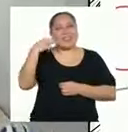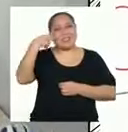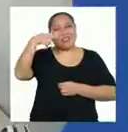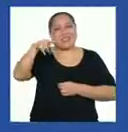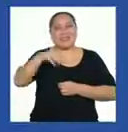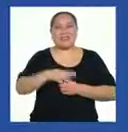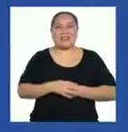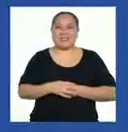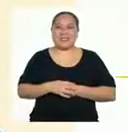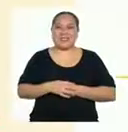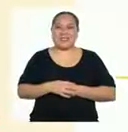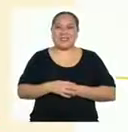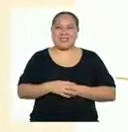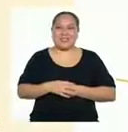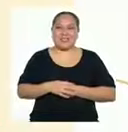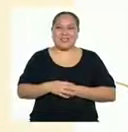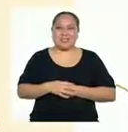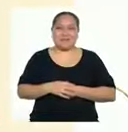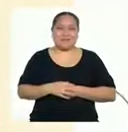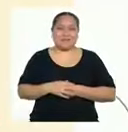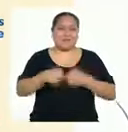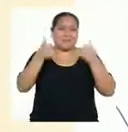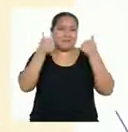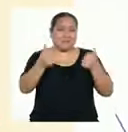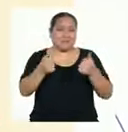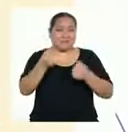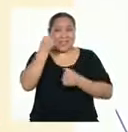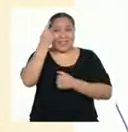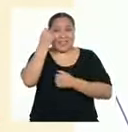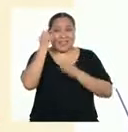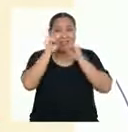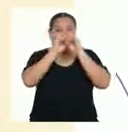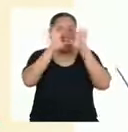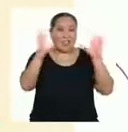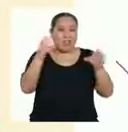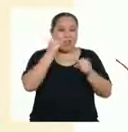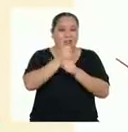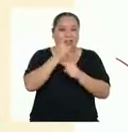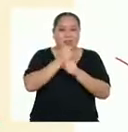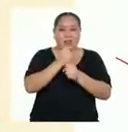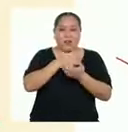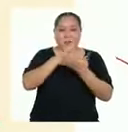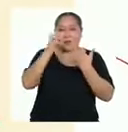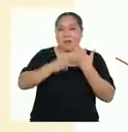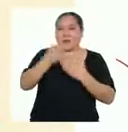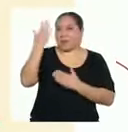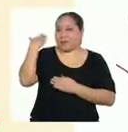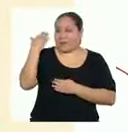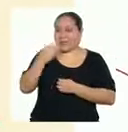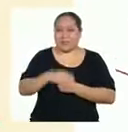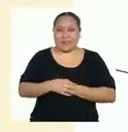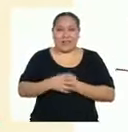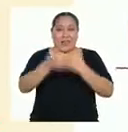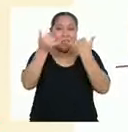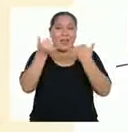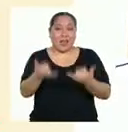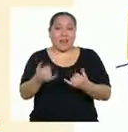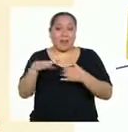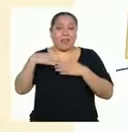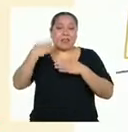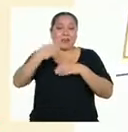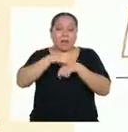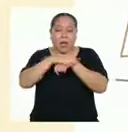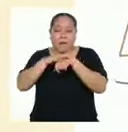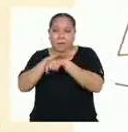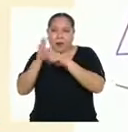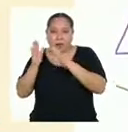¡Nos vemos! Me alegra que hayan entendido tan bien lo que trabajamos en el programa anterior. Ahora, después de